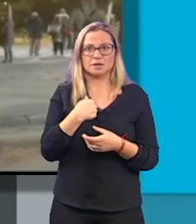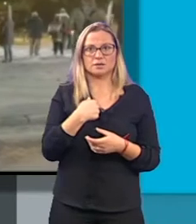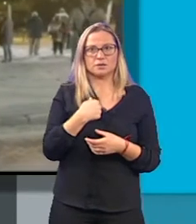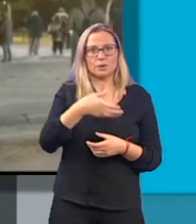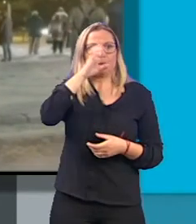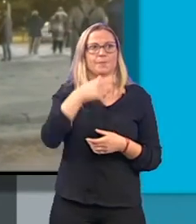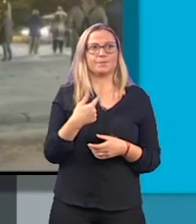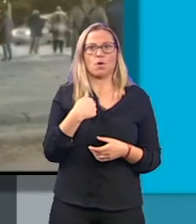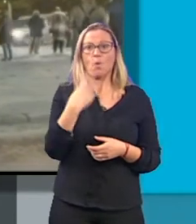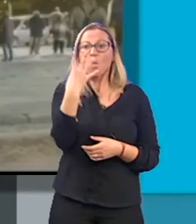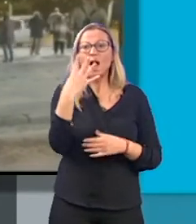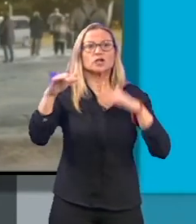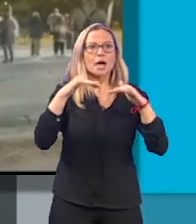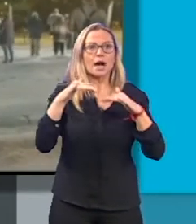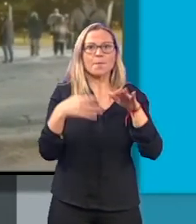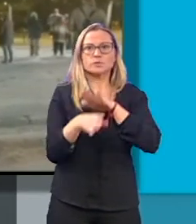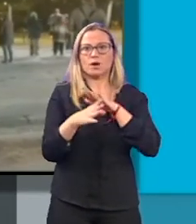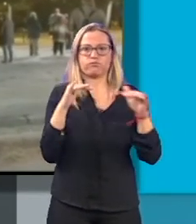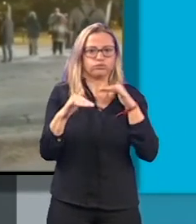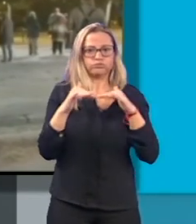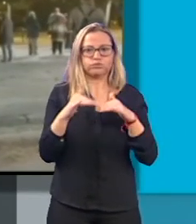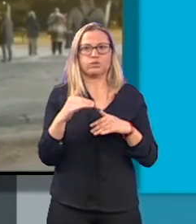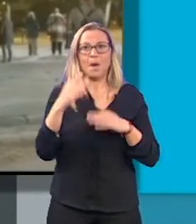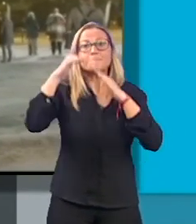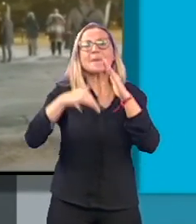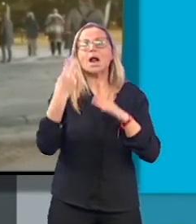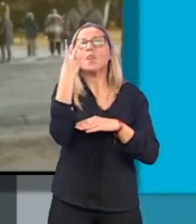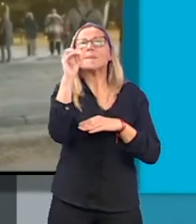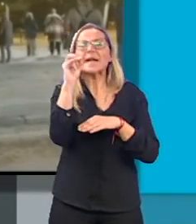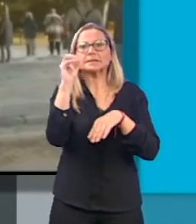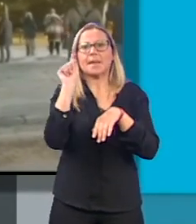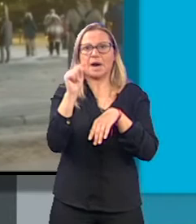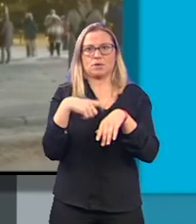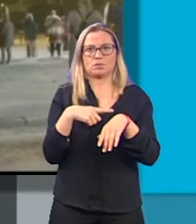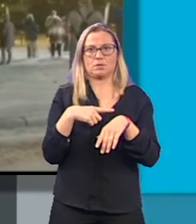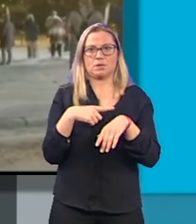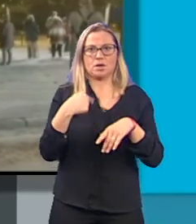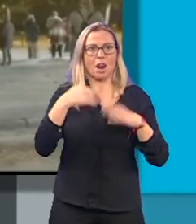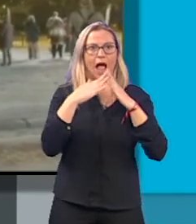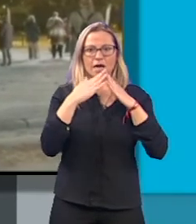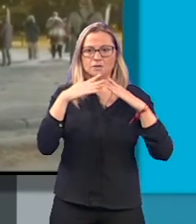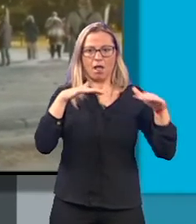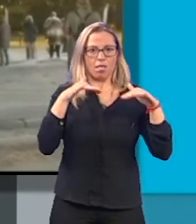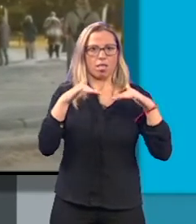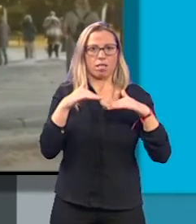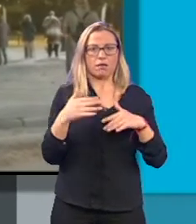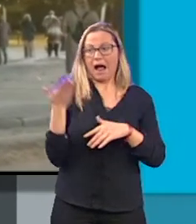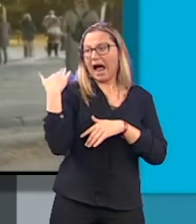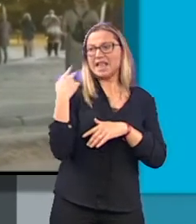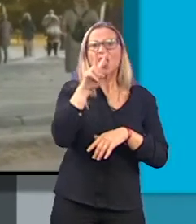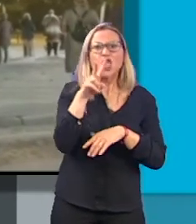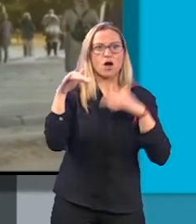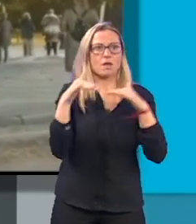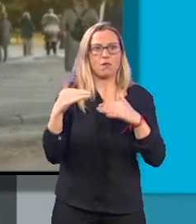Cuatro terremotos seguidos en menos de 20 minutos, y la casa estaba temblando entera, ya ayer presenciamos dos,